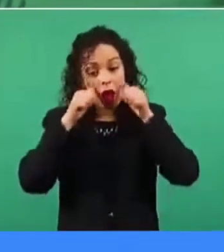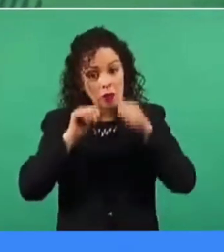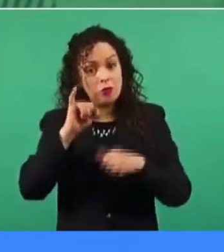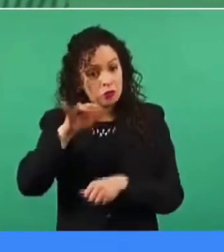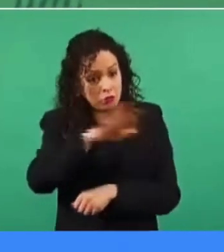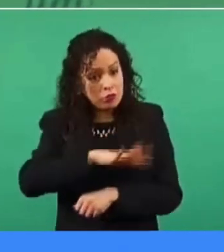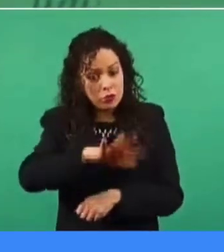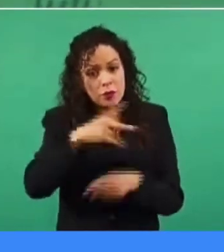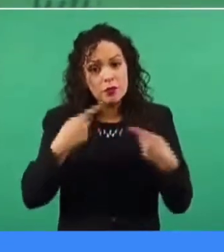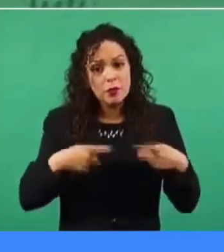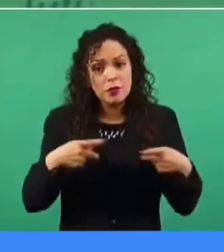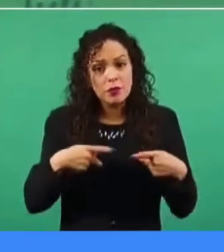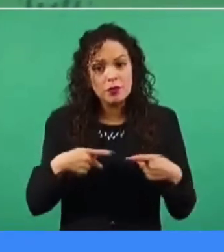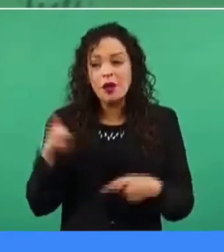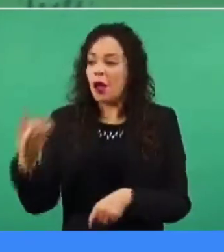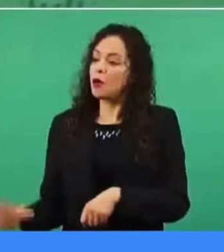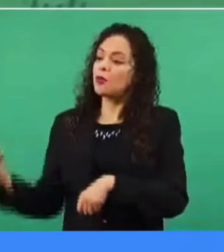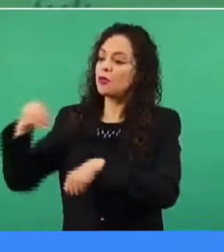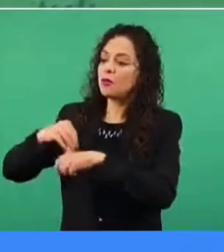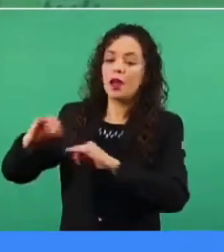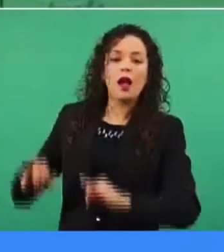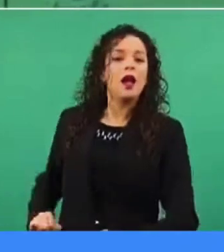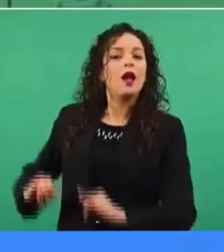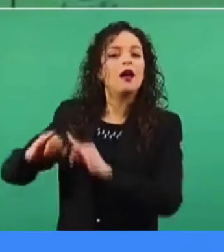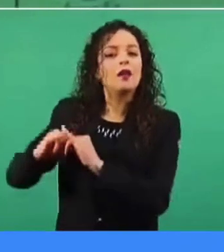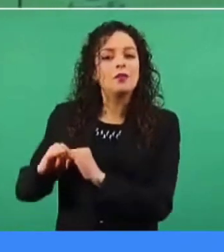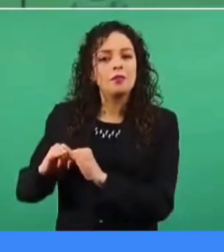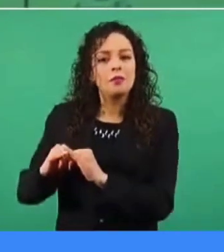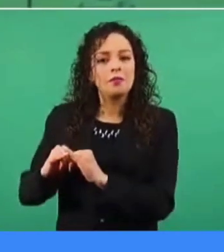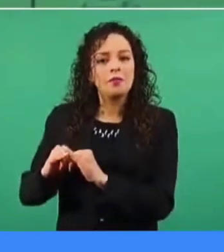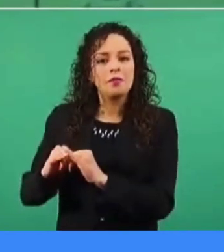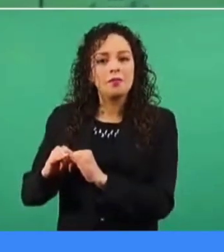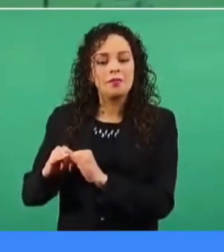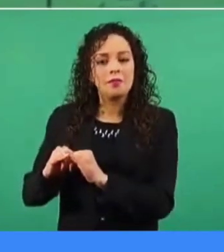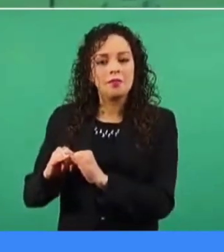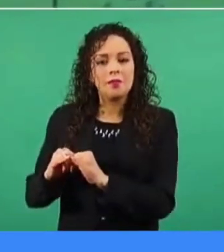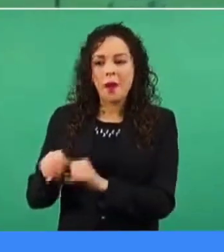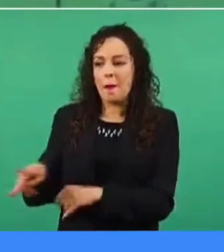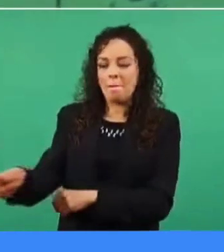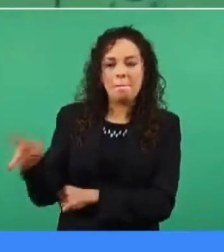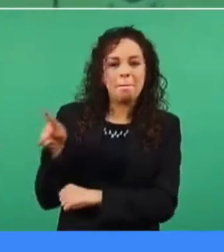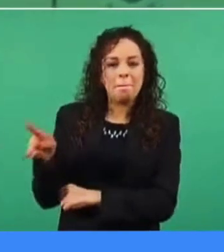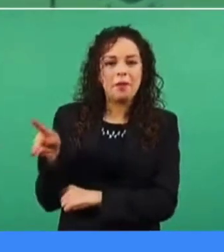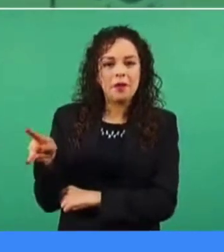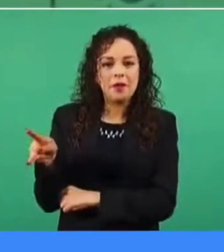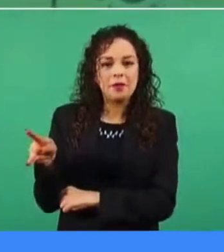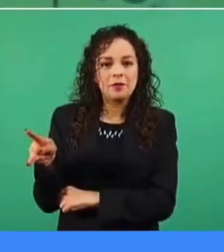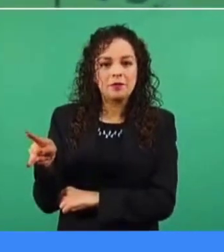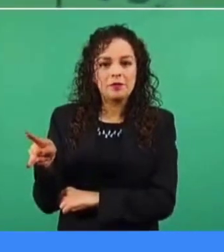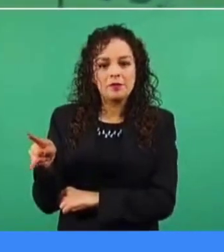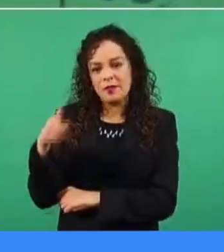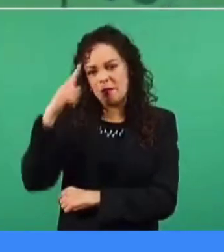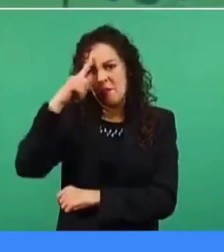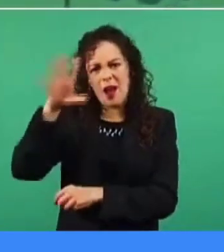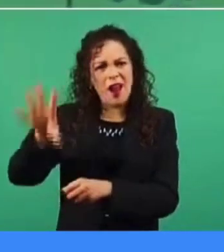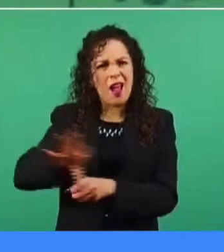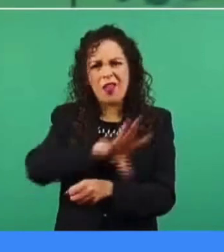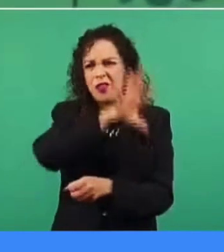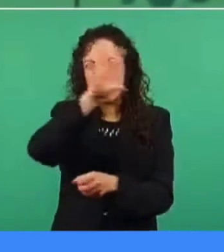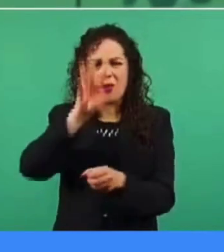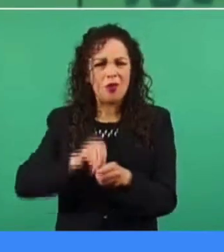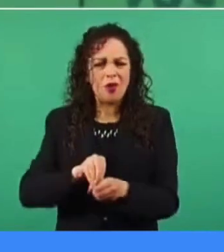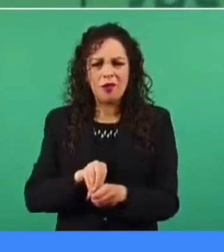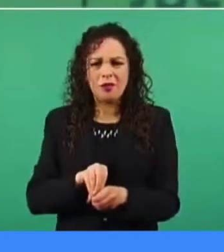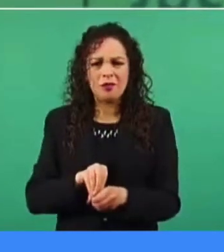instituciones para todo, que para